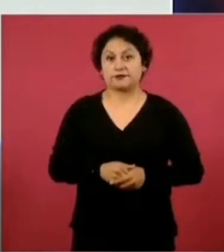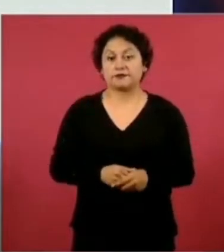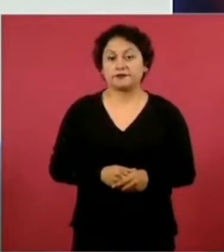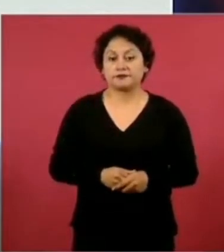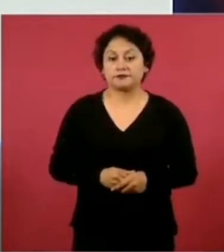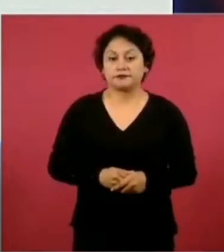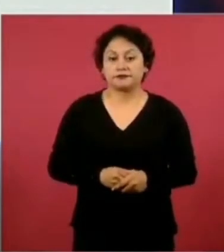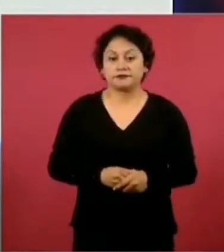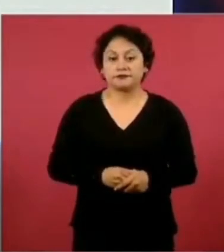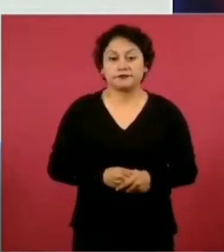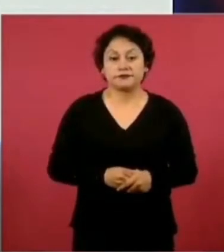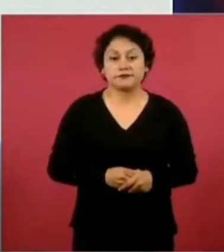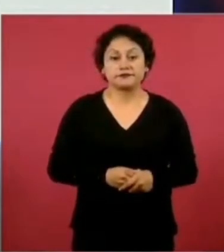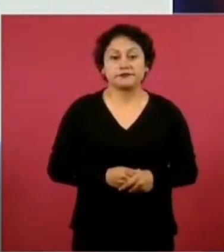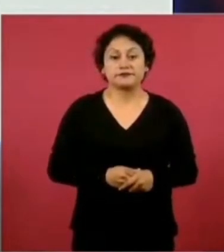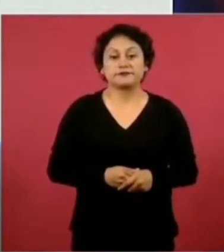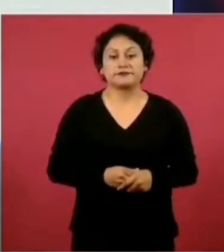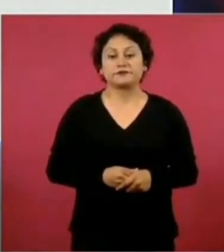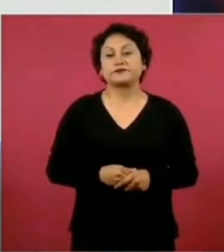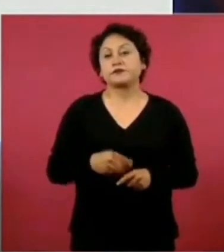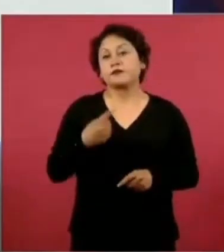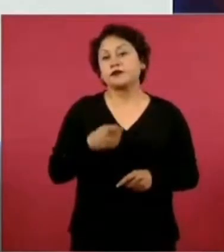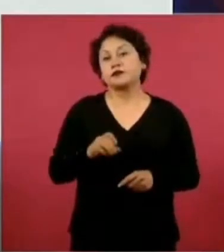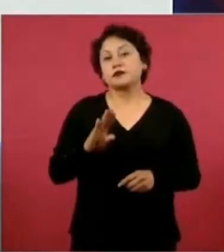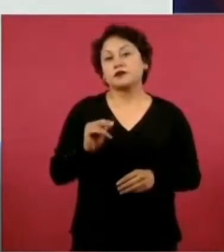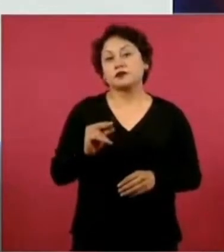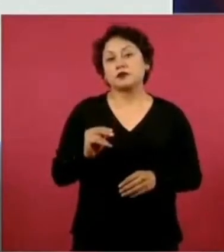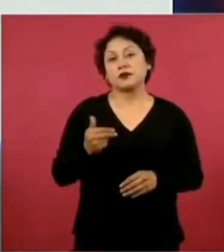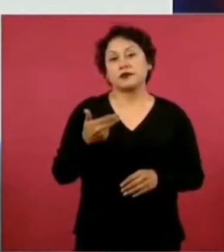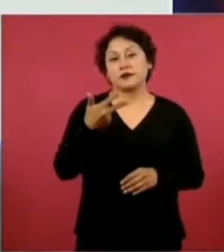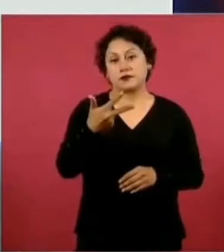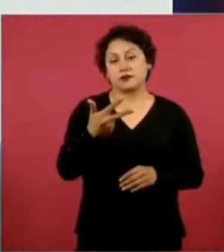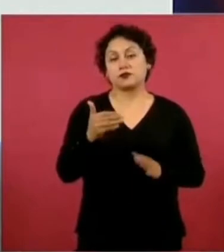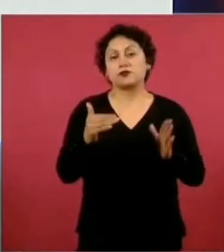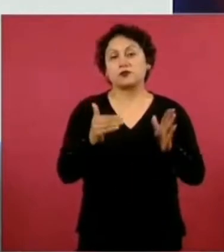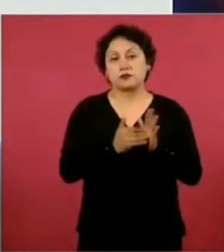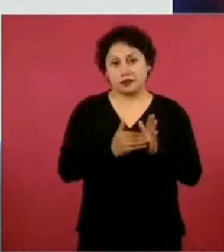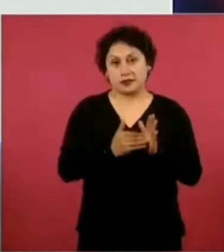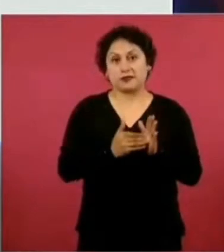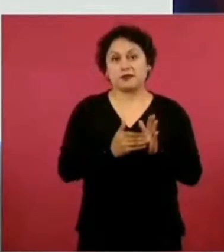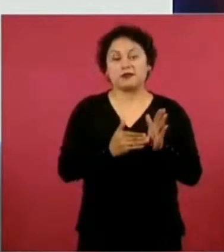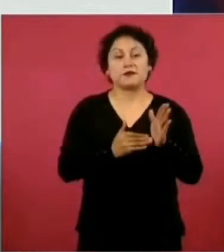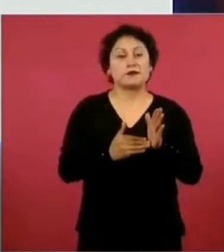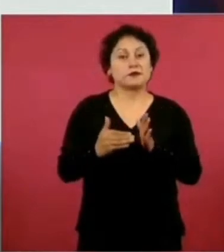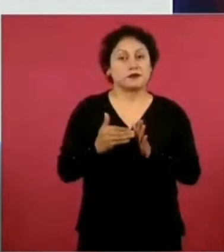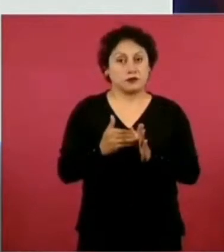setecientos siete mil. Tenemos siete mil millones, tenemos tres Tendremos